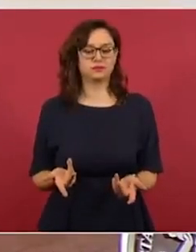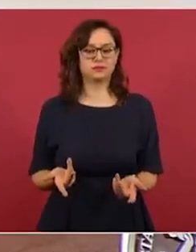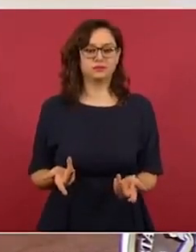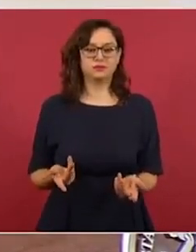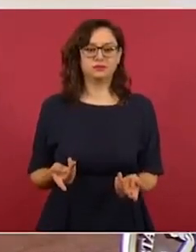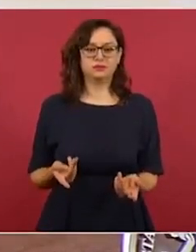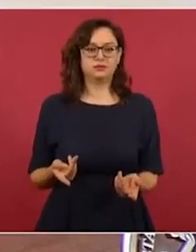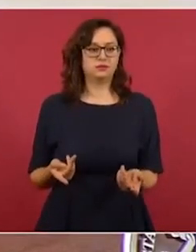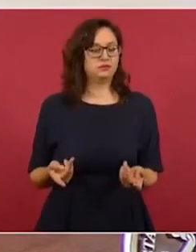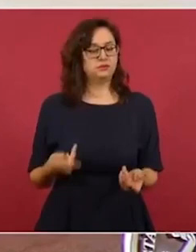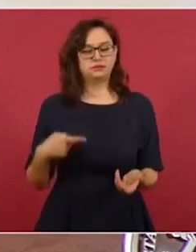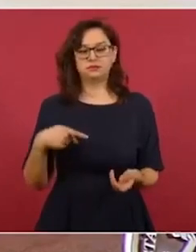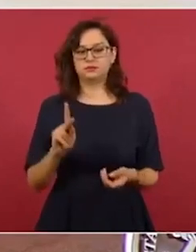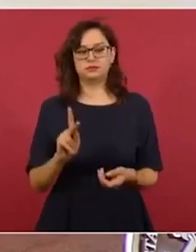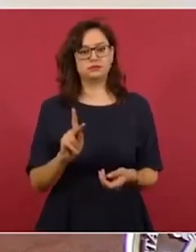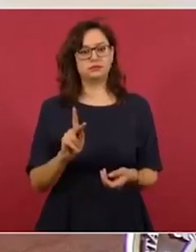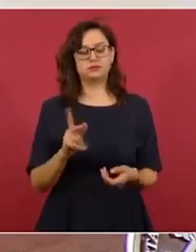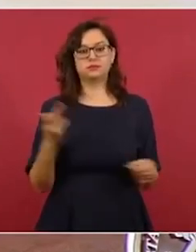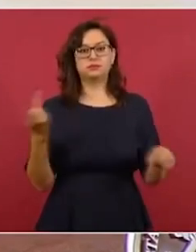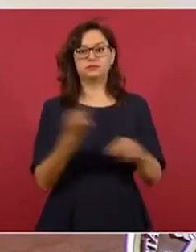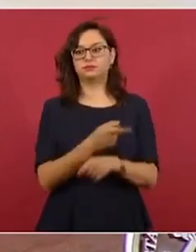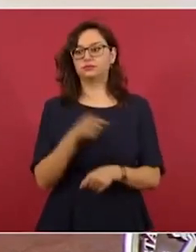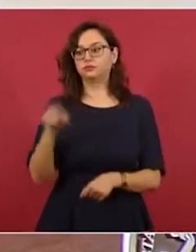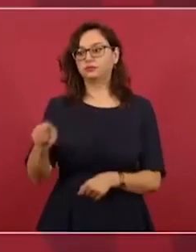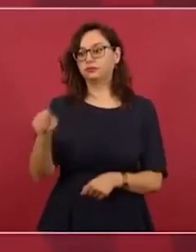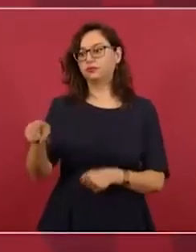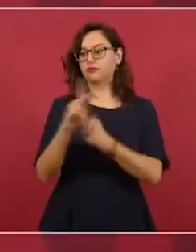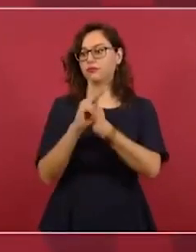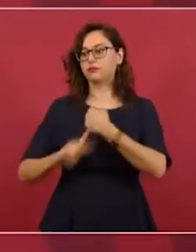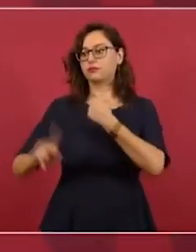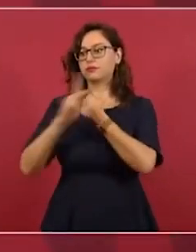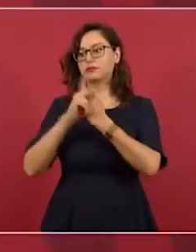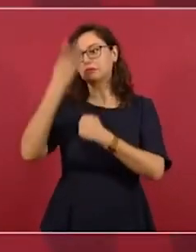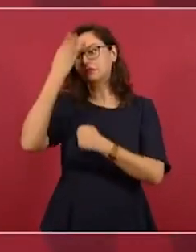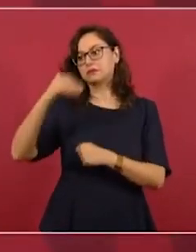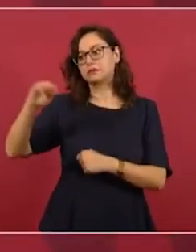es asfixiar a un pueblo